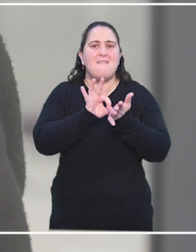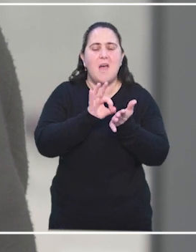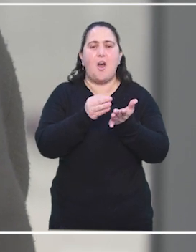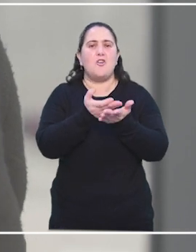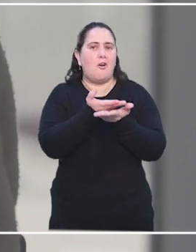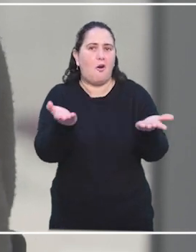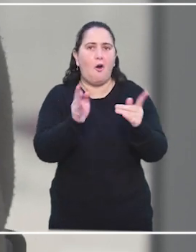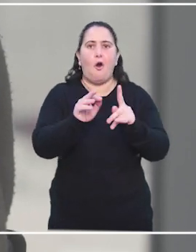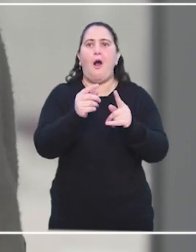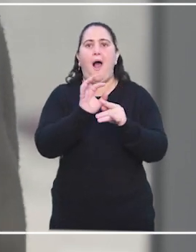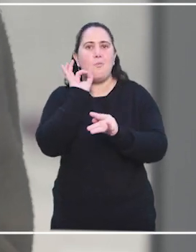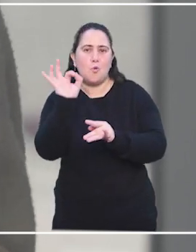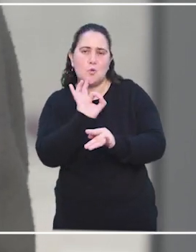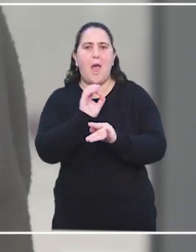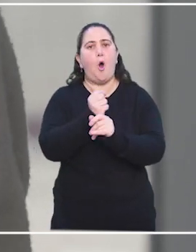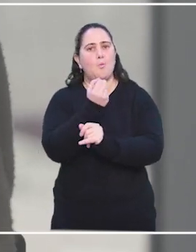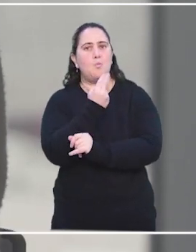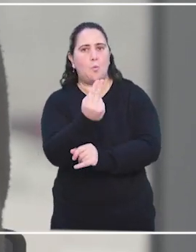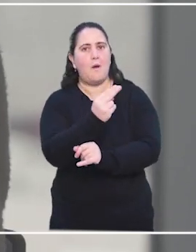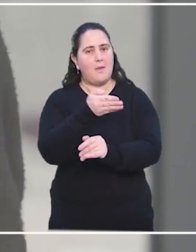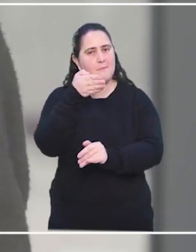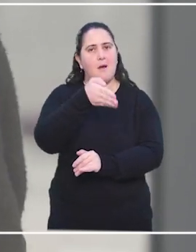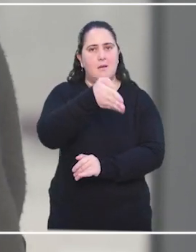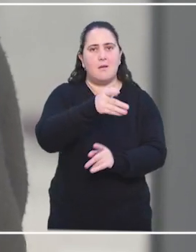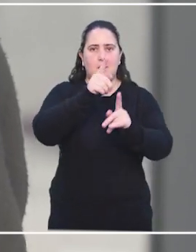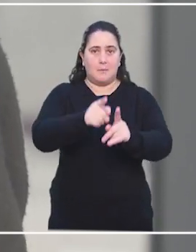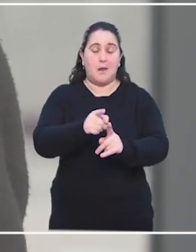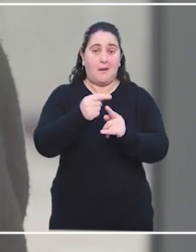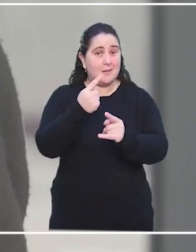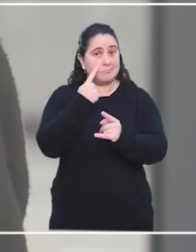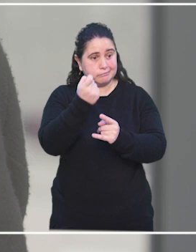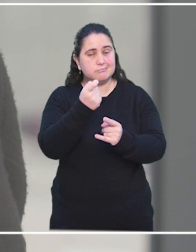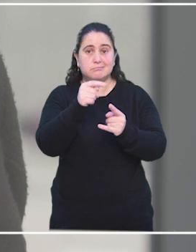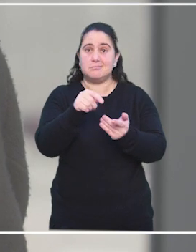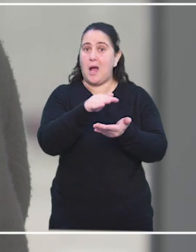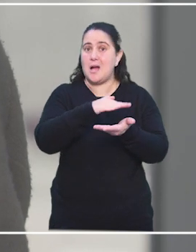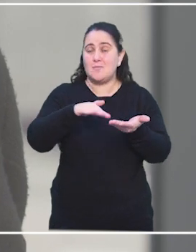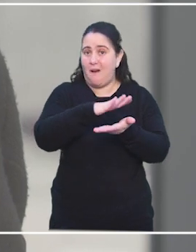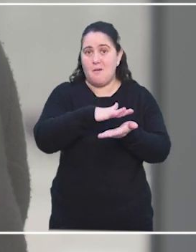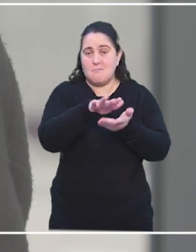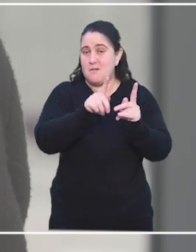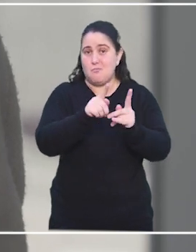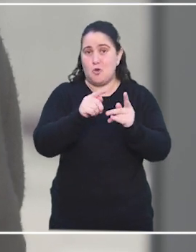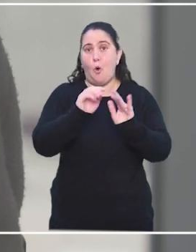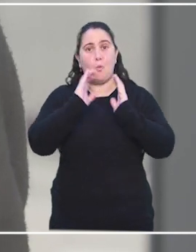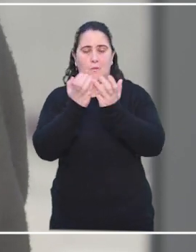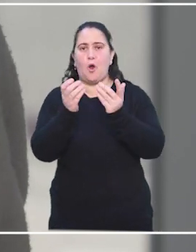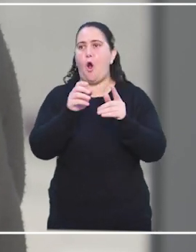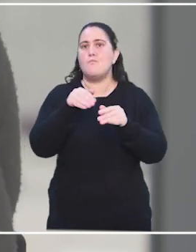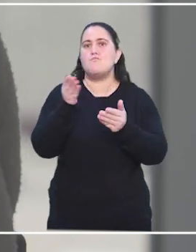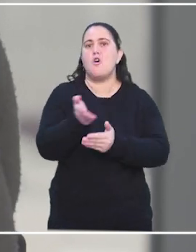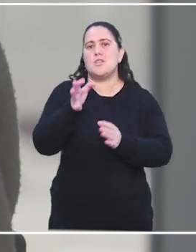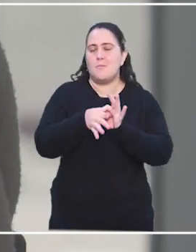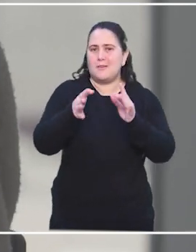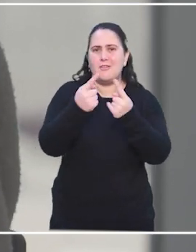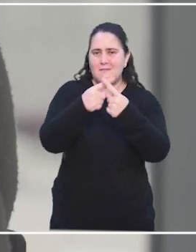ofrecen, en la posibilidad de participar en procesos democráticos. es